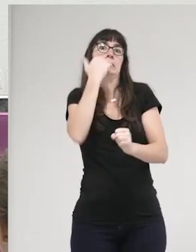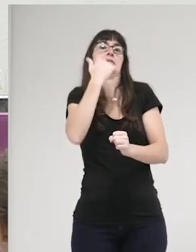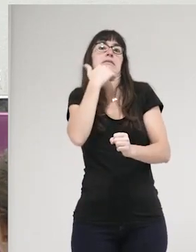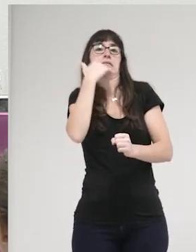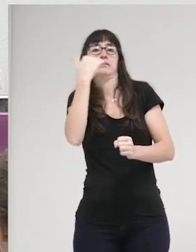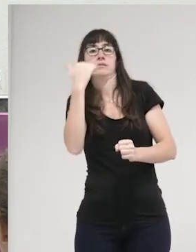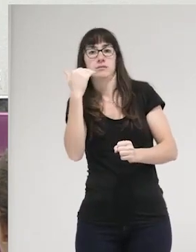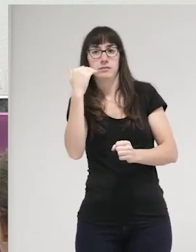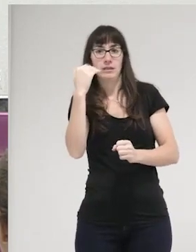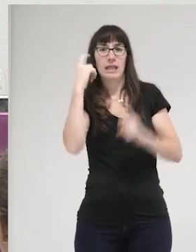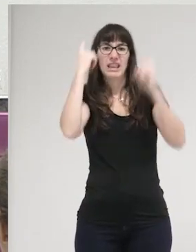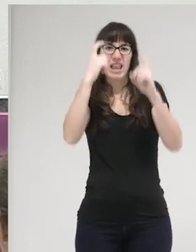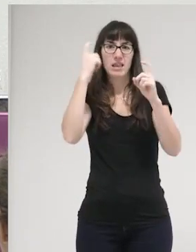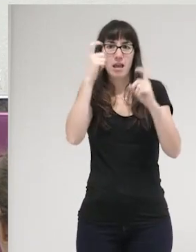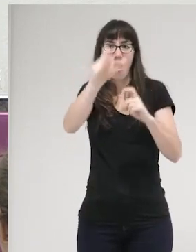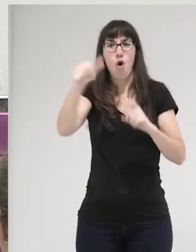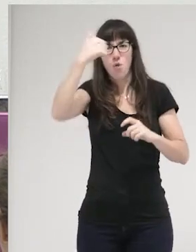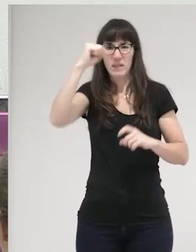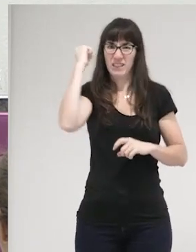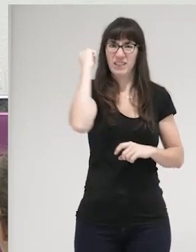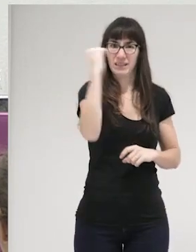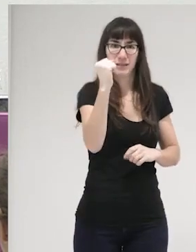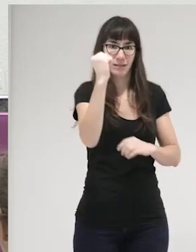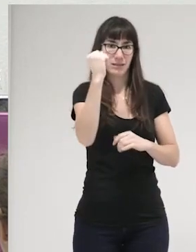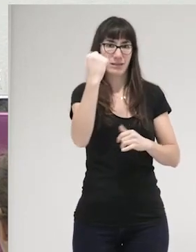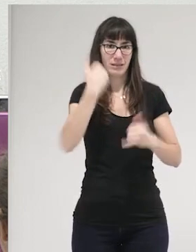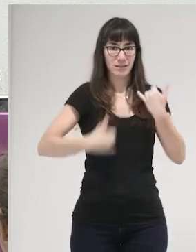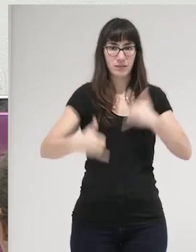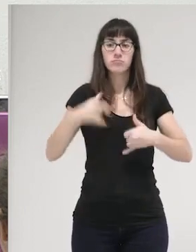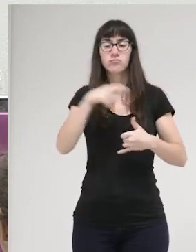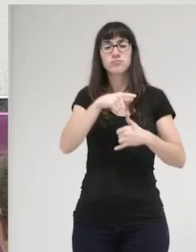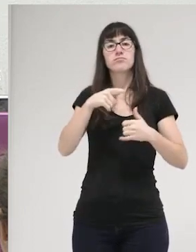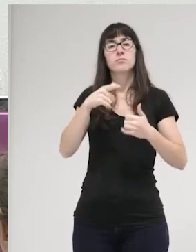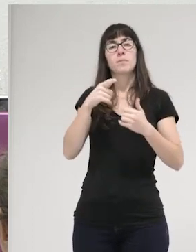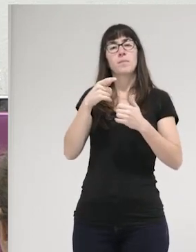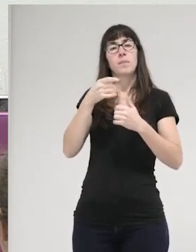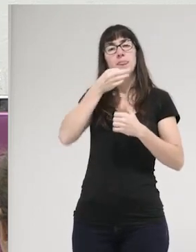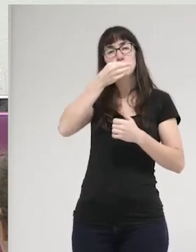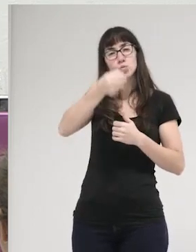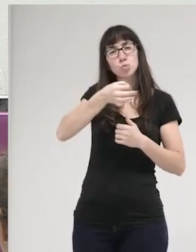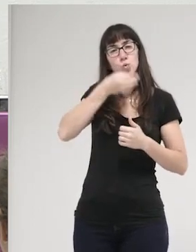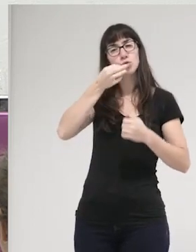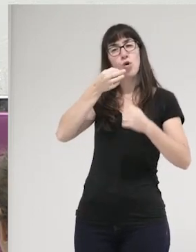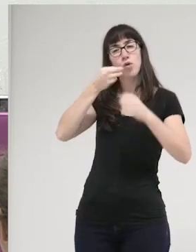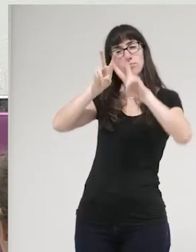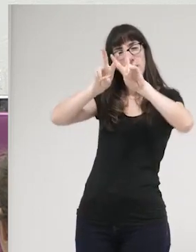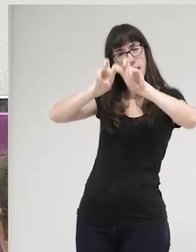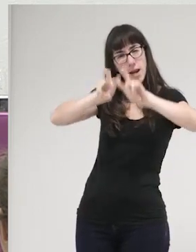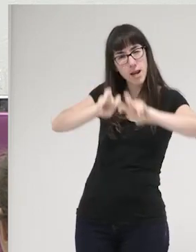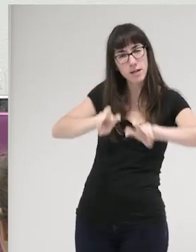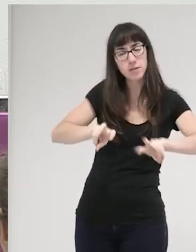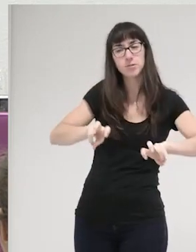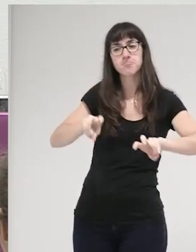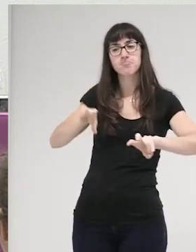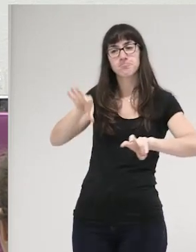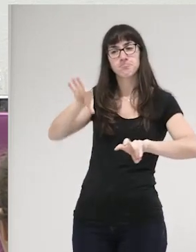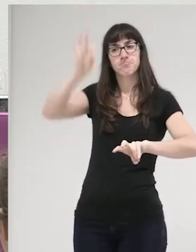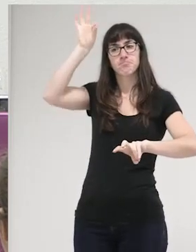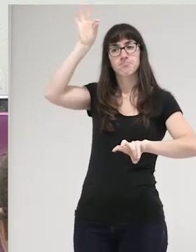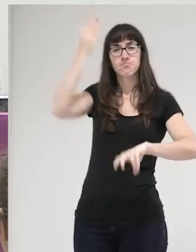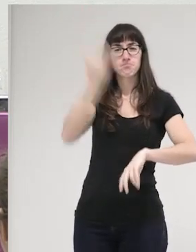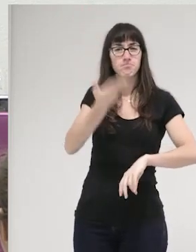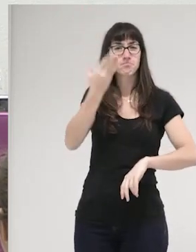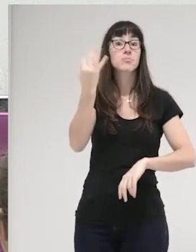a hombres. Con un magnífico análisis del discurso, sacó lo que estaba latente, puso de relieve